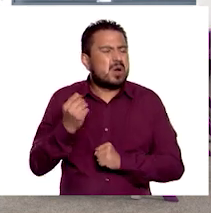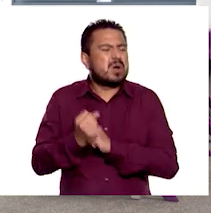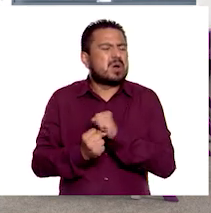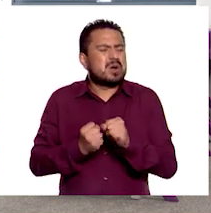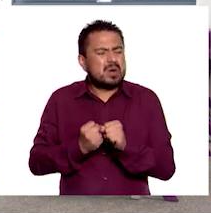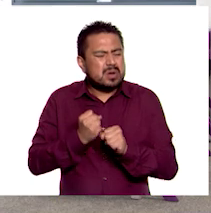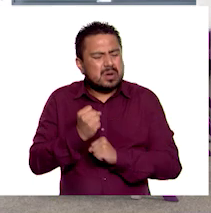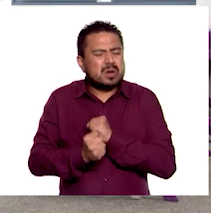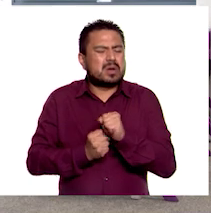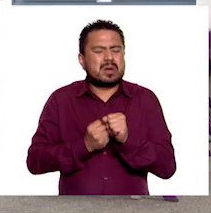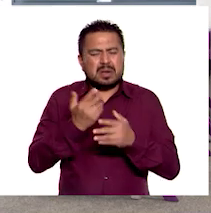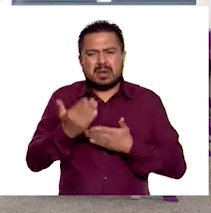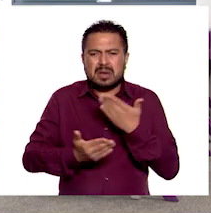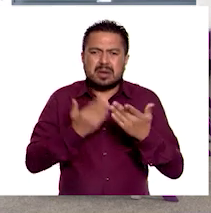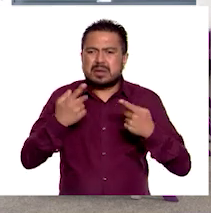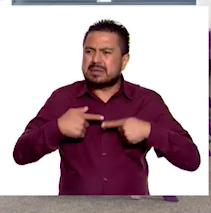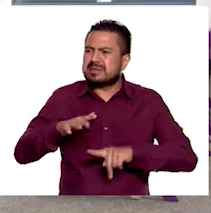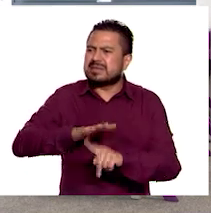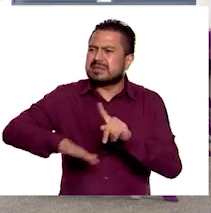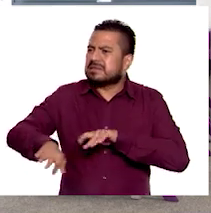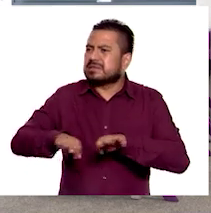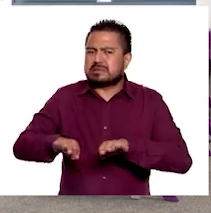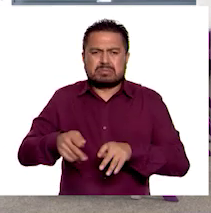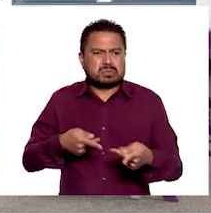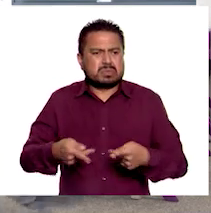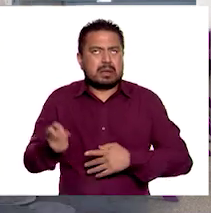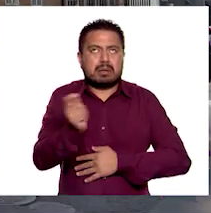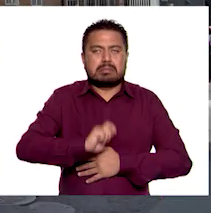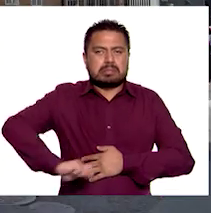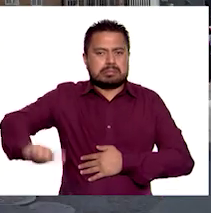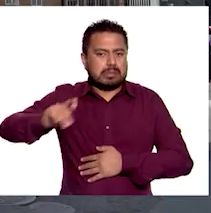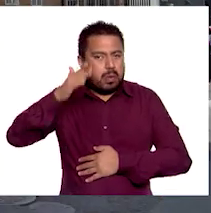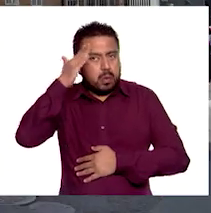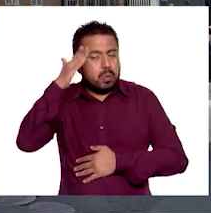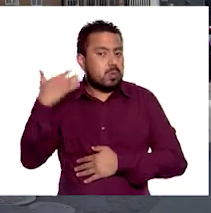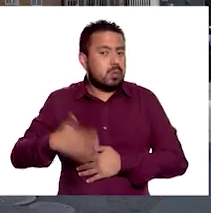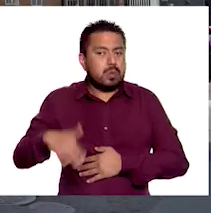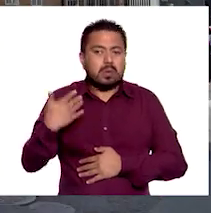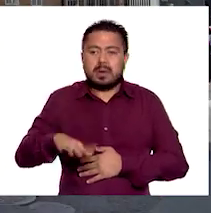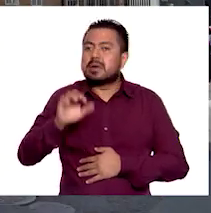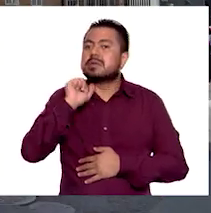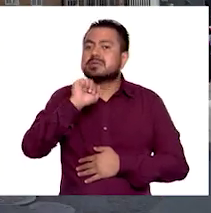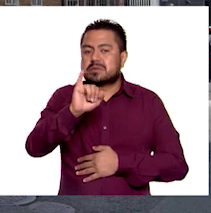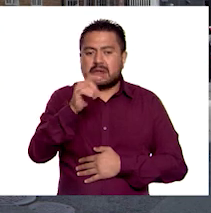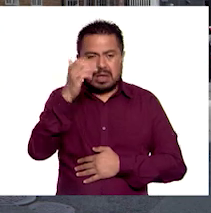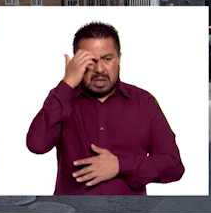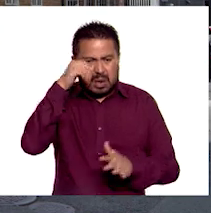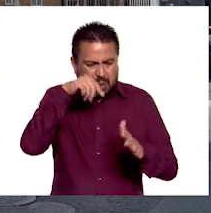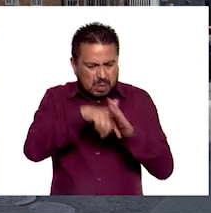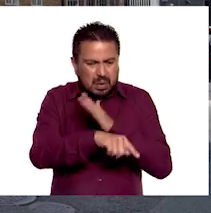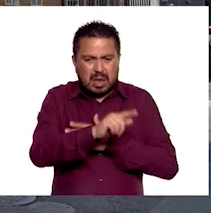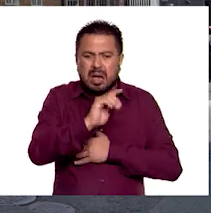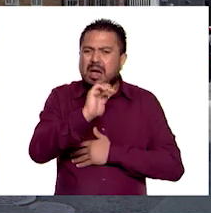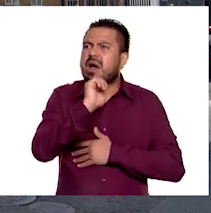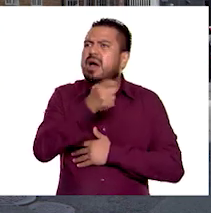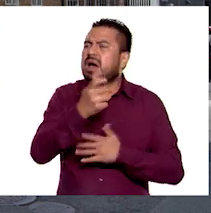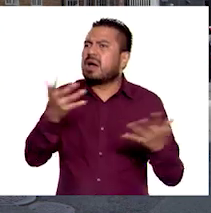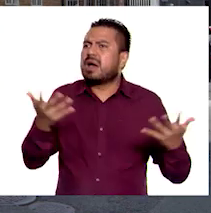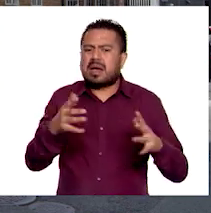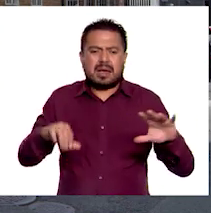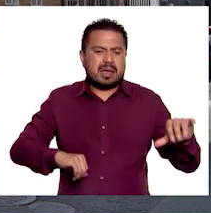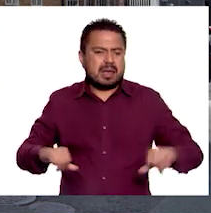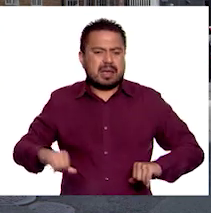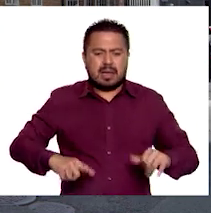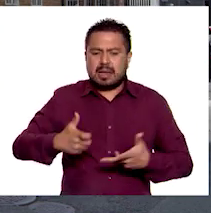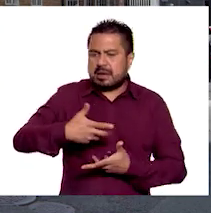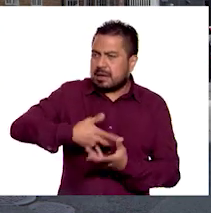estudio. La población que trabaja debe estar muy preparada y capacitada. Sí. Aplican sus conocimientos para llevar a cabo sus actividades